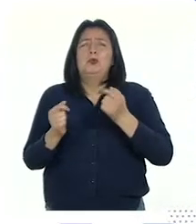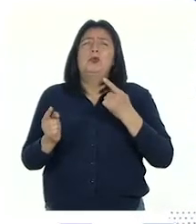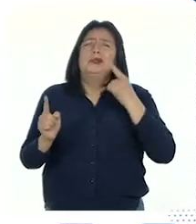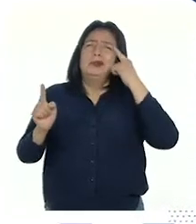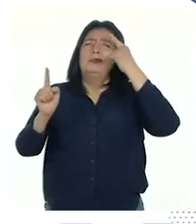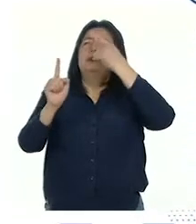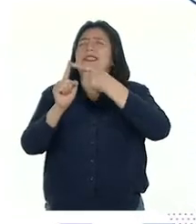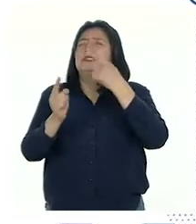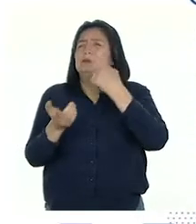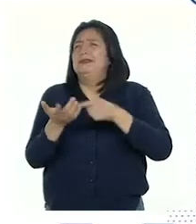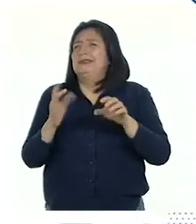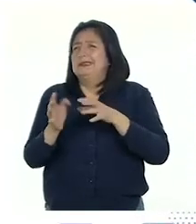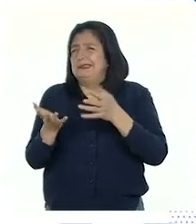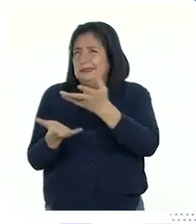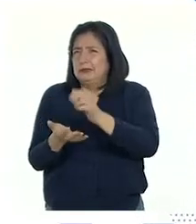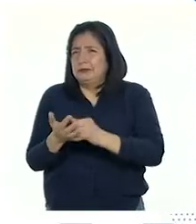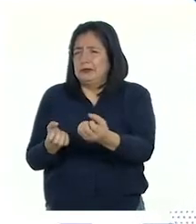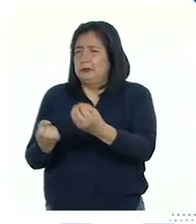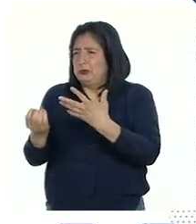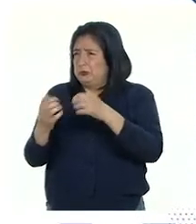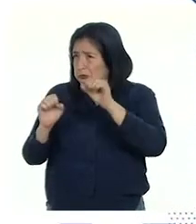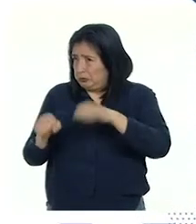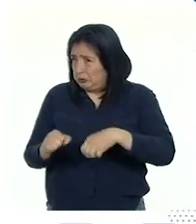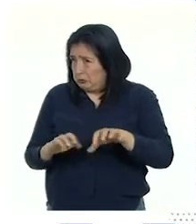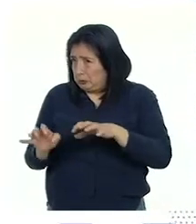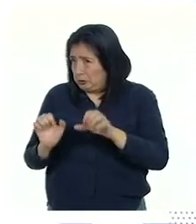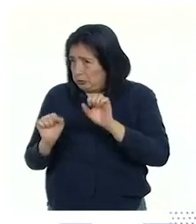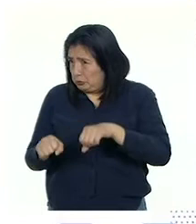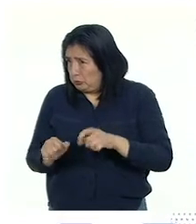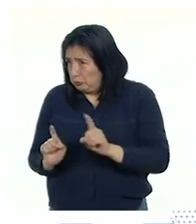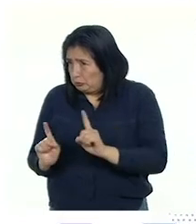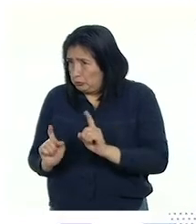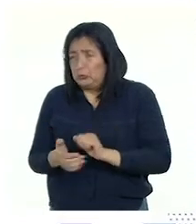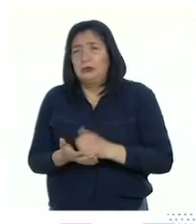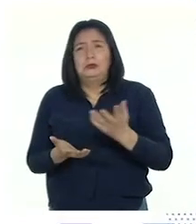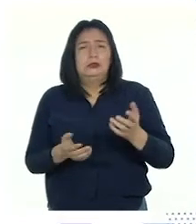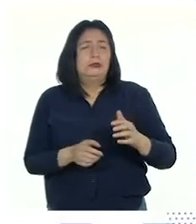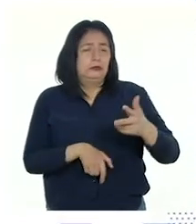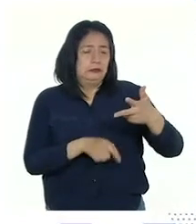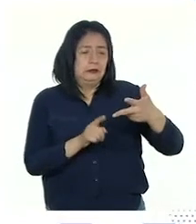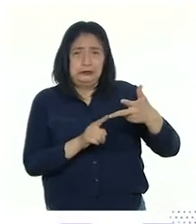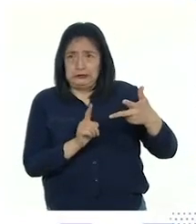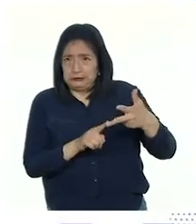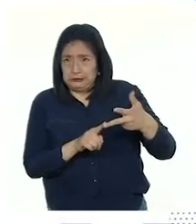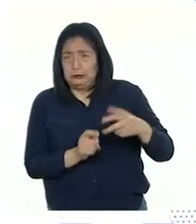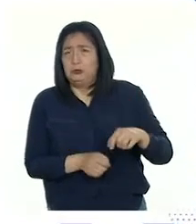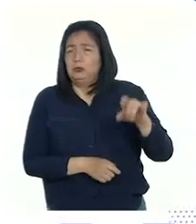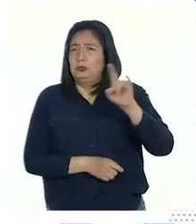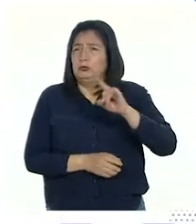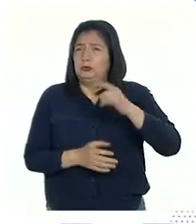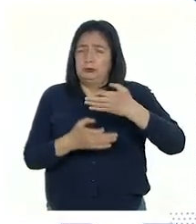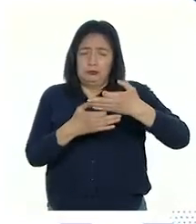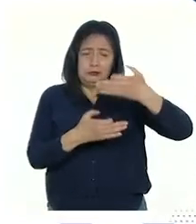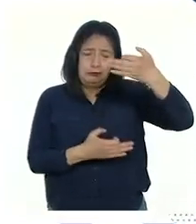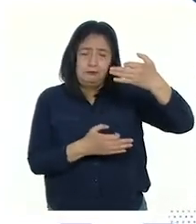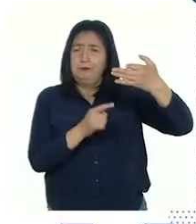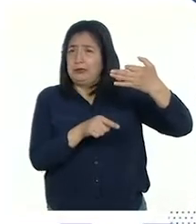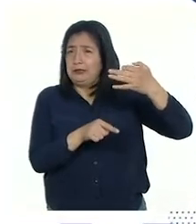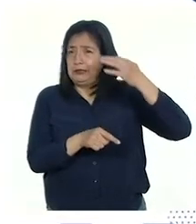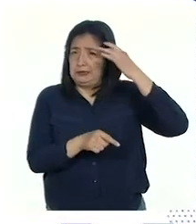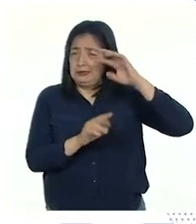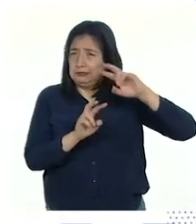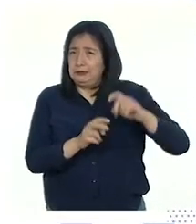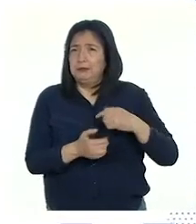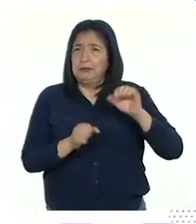el objetivo del reto para que nos comenten si lo estamos logrando o no. Y tercero, usemos la ficha de reflexión